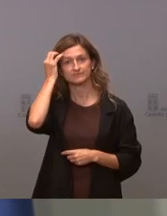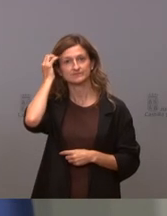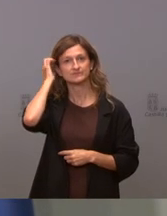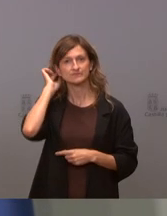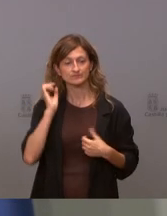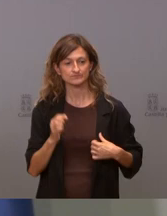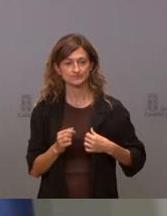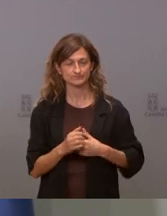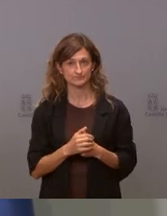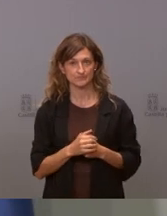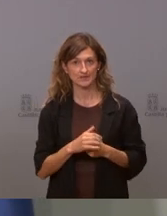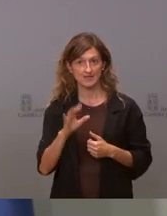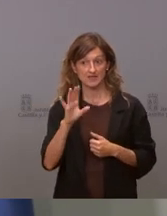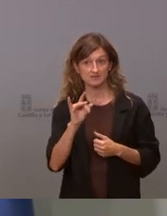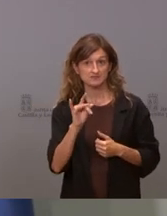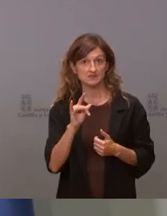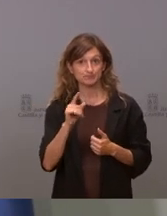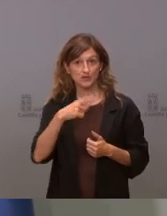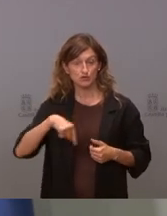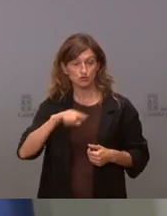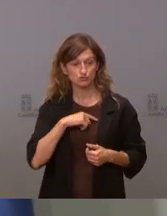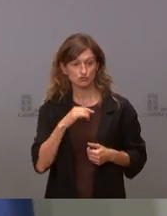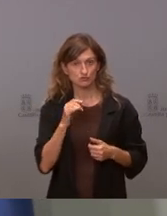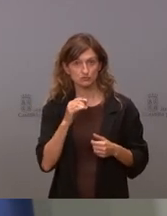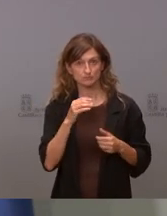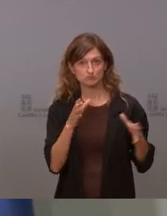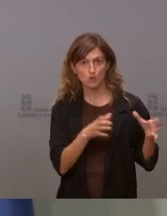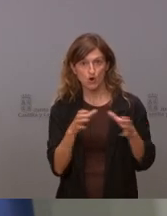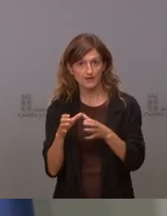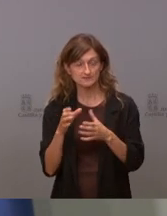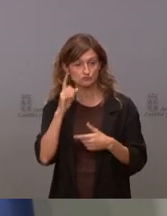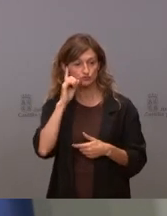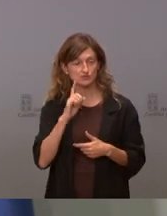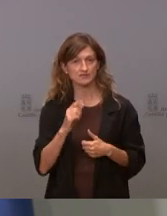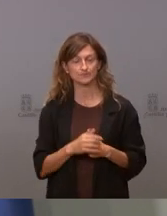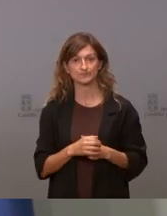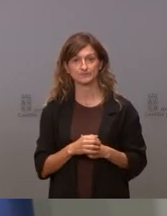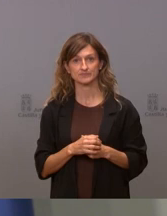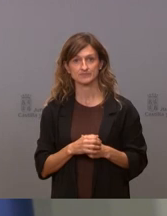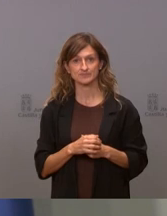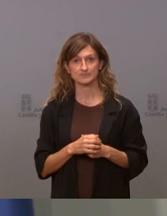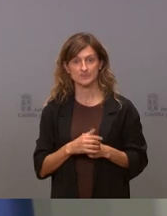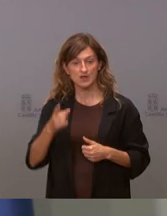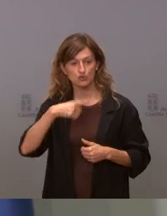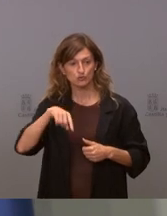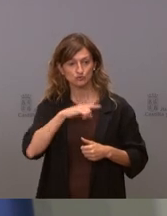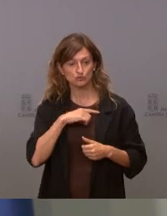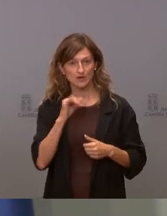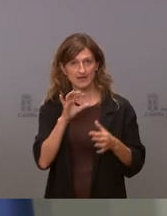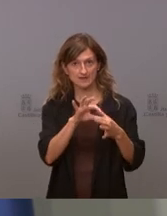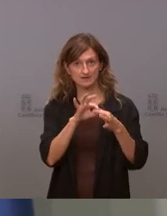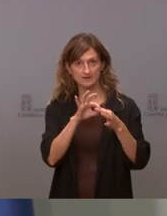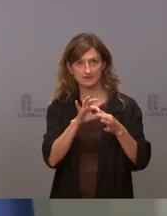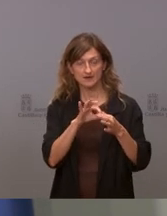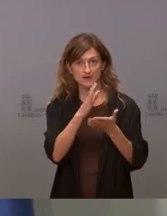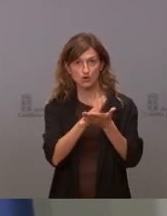Sí, bueno nosotros tenemos no sé si llamarlo bloque claramente pero ustedes saben que nosotros mantenemos una estrecha relación con las